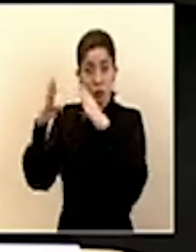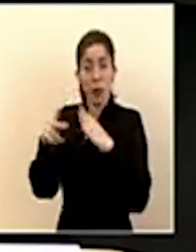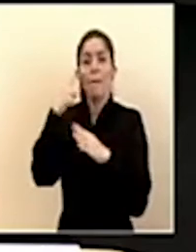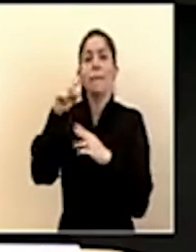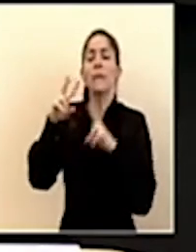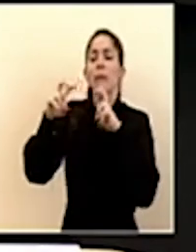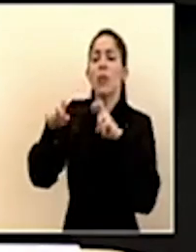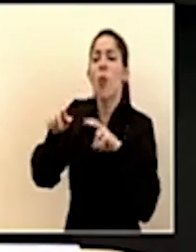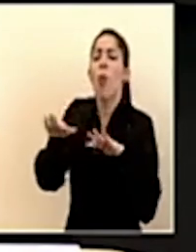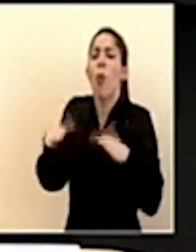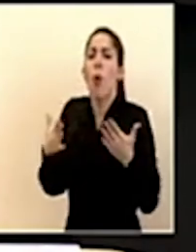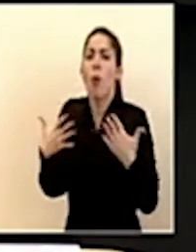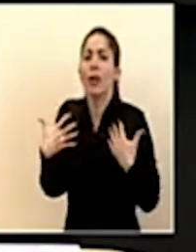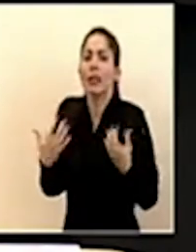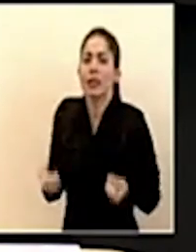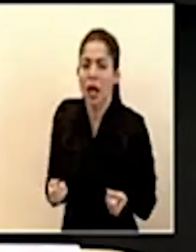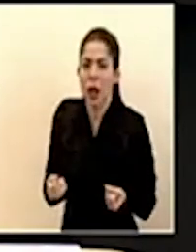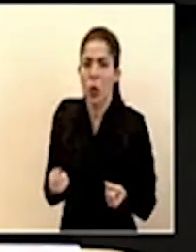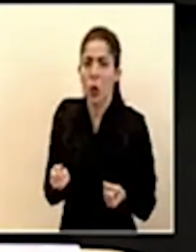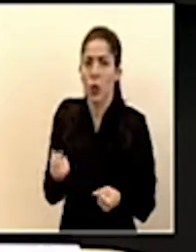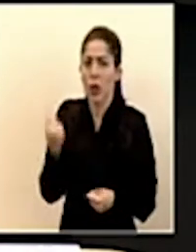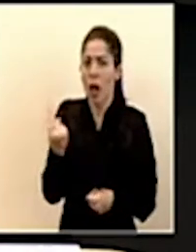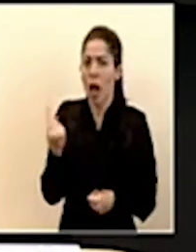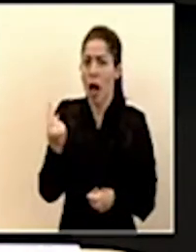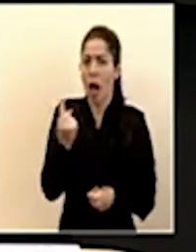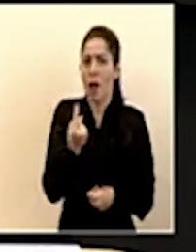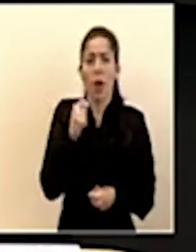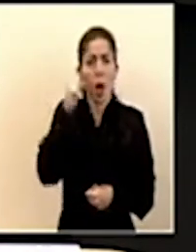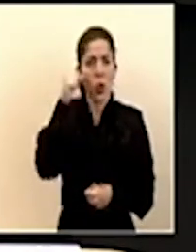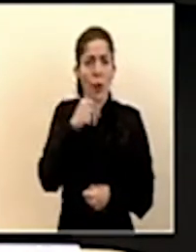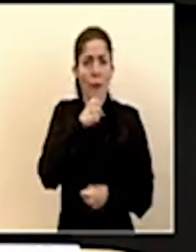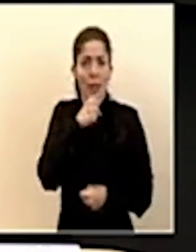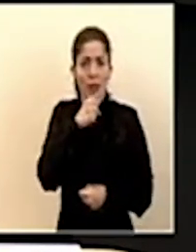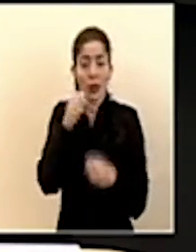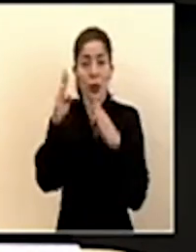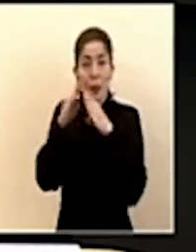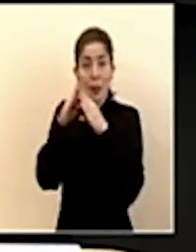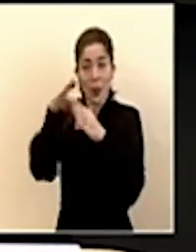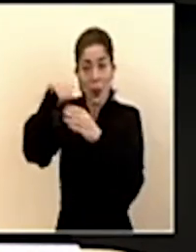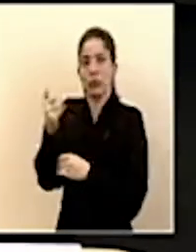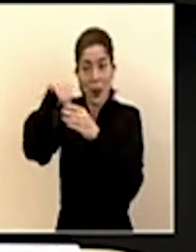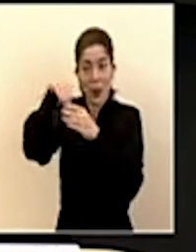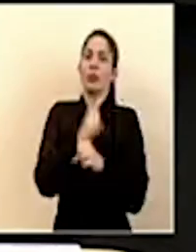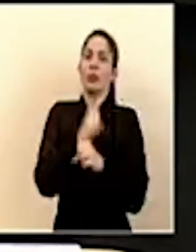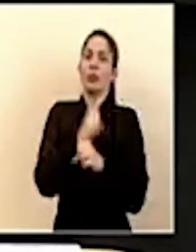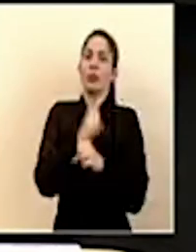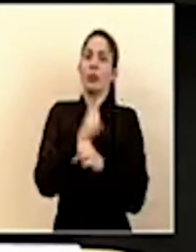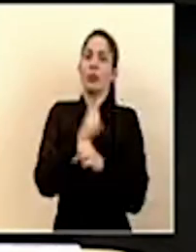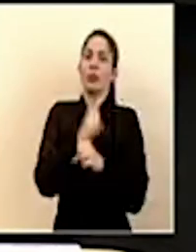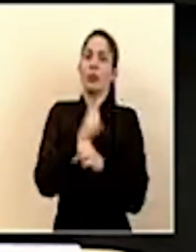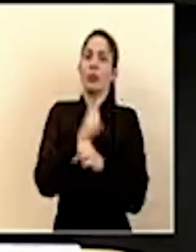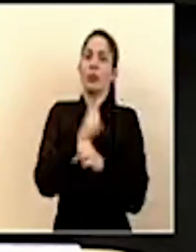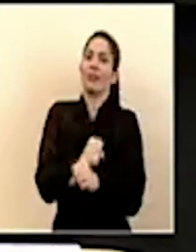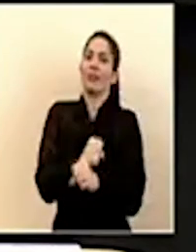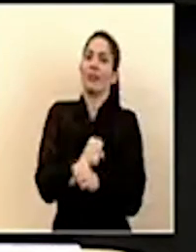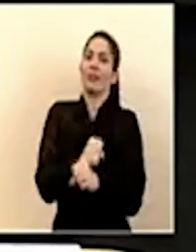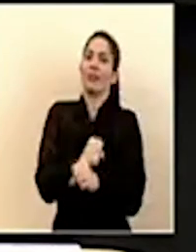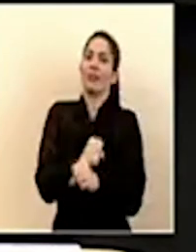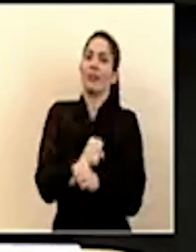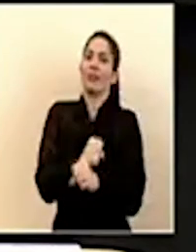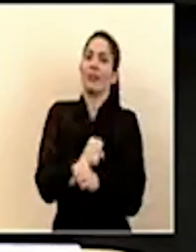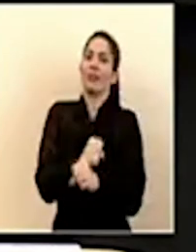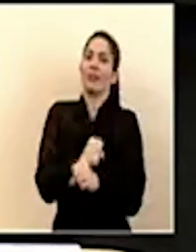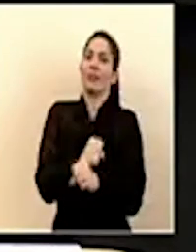estado de salud de cada uno de los adultos mayores que viven en ese hogar para asegurarse